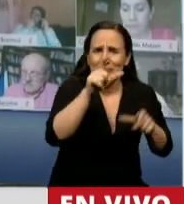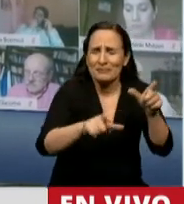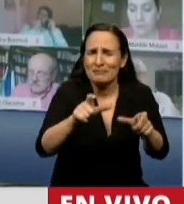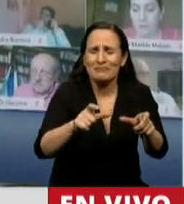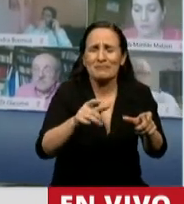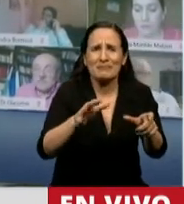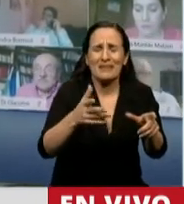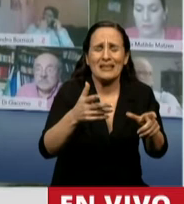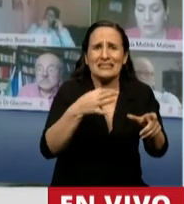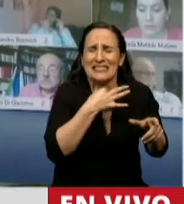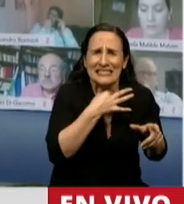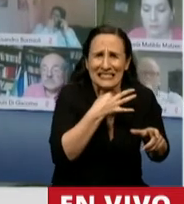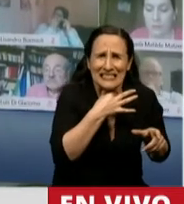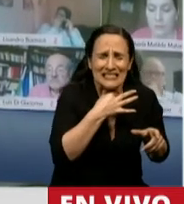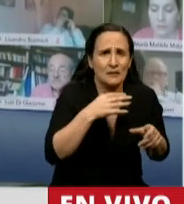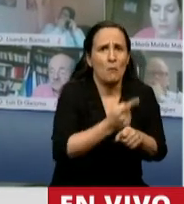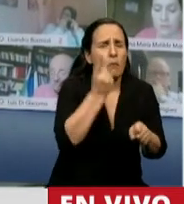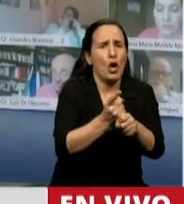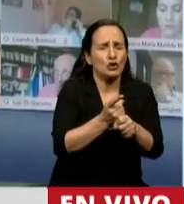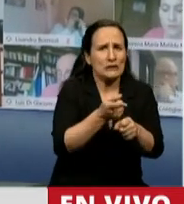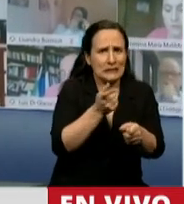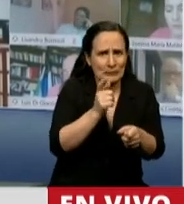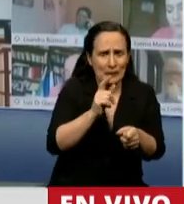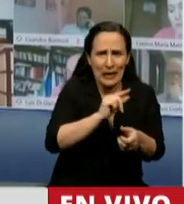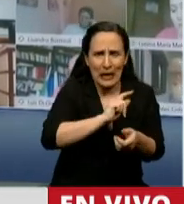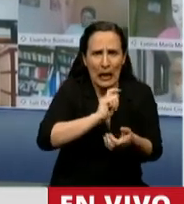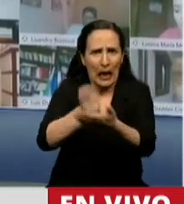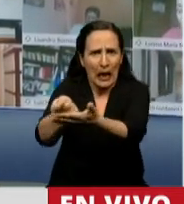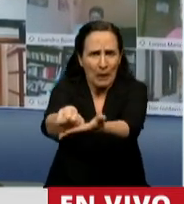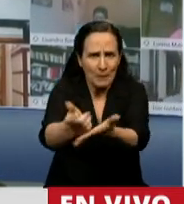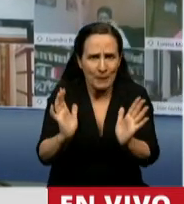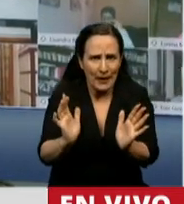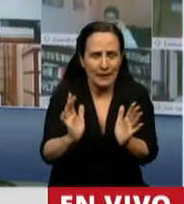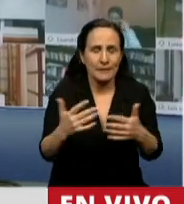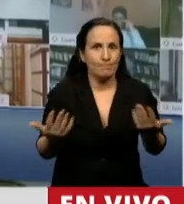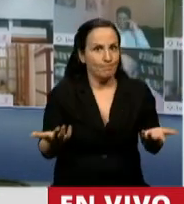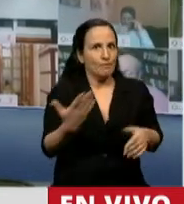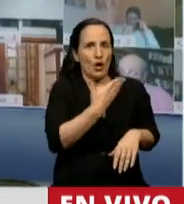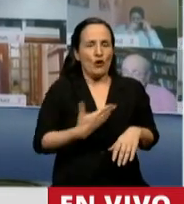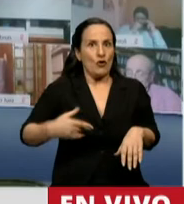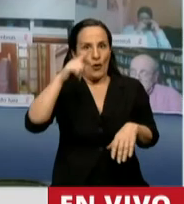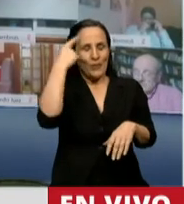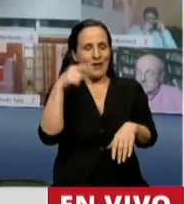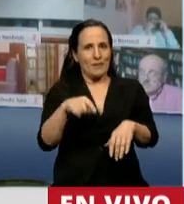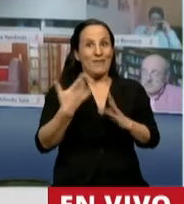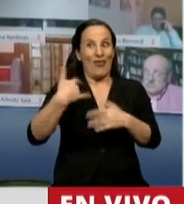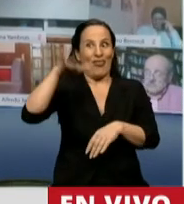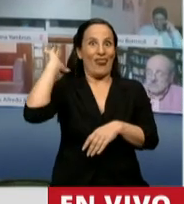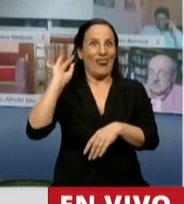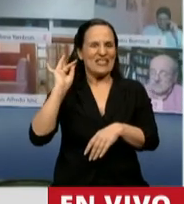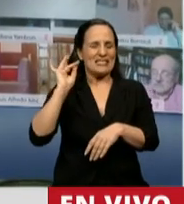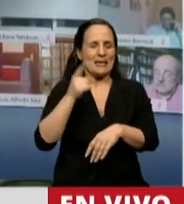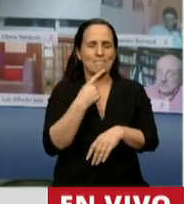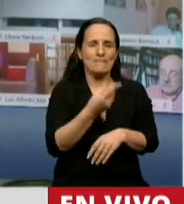situación bastante comprometida, se les hacía imposible el cumplimiento. El Gobierno Nacional, en diciembre, lo que hace es